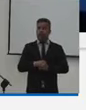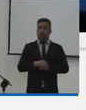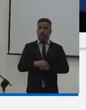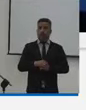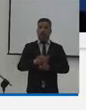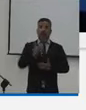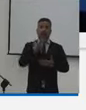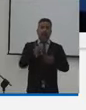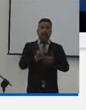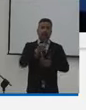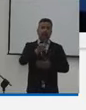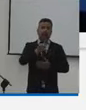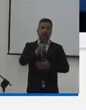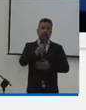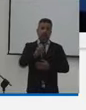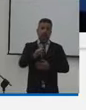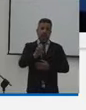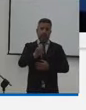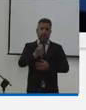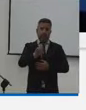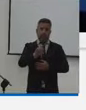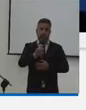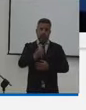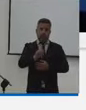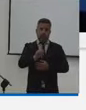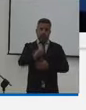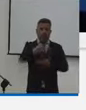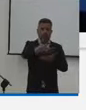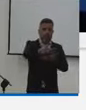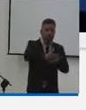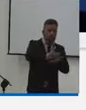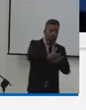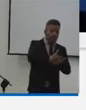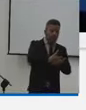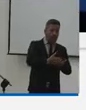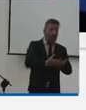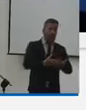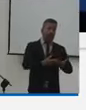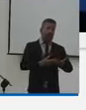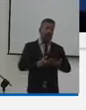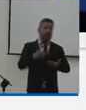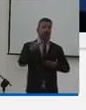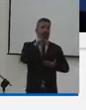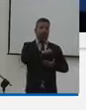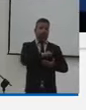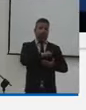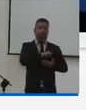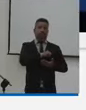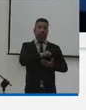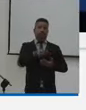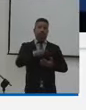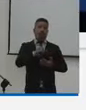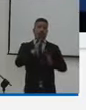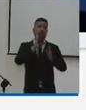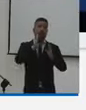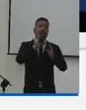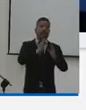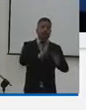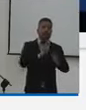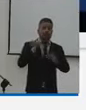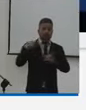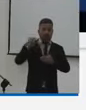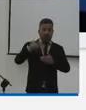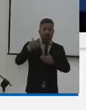gracias dice Eduardo por la sugerencia que nos hace y hemos venido